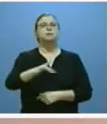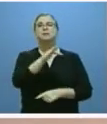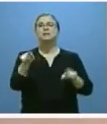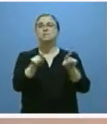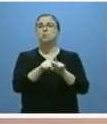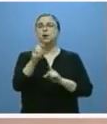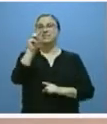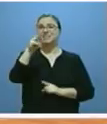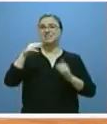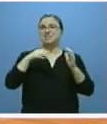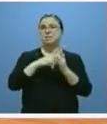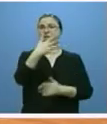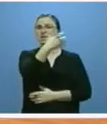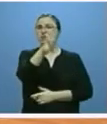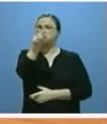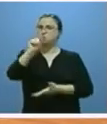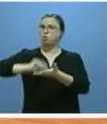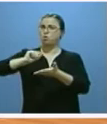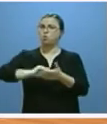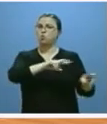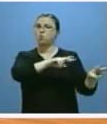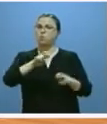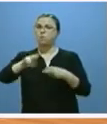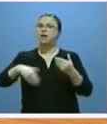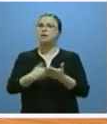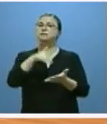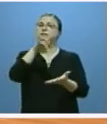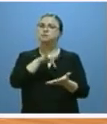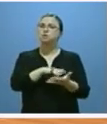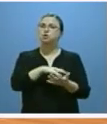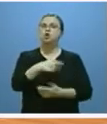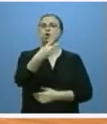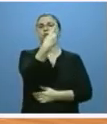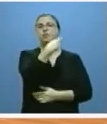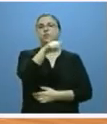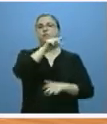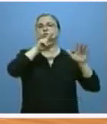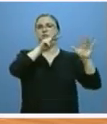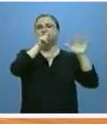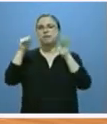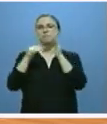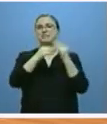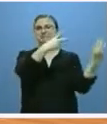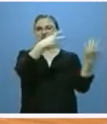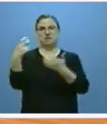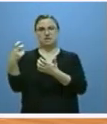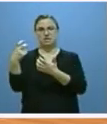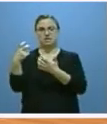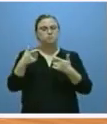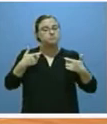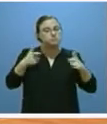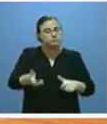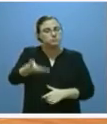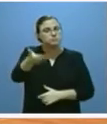13.500 nuevos ocupados hasta alcanzar los 167.700. Uno de sus sectores